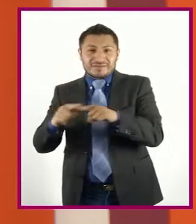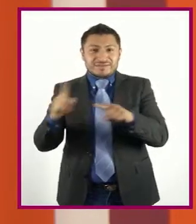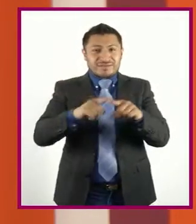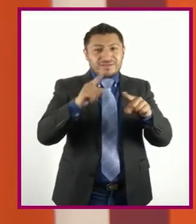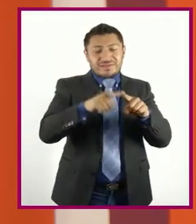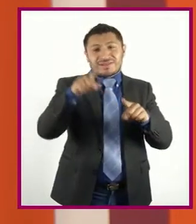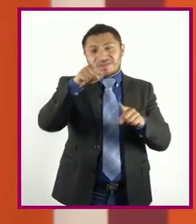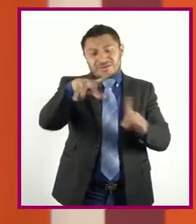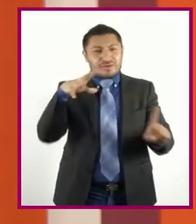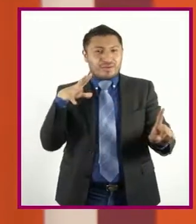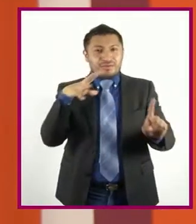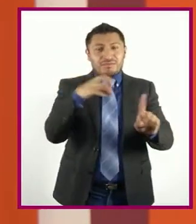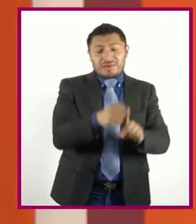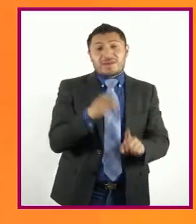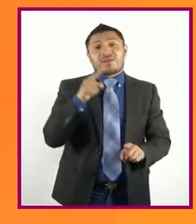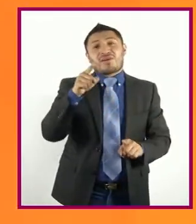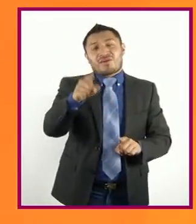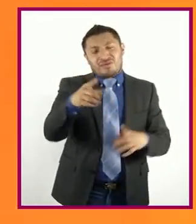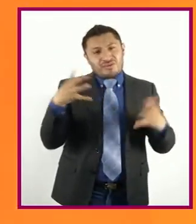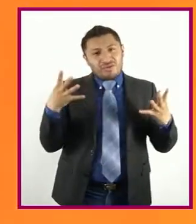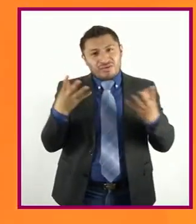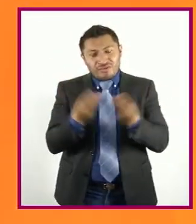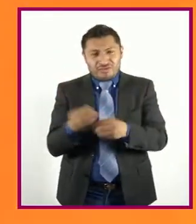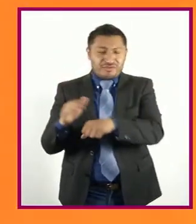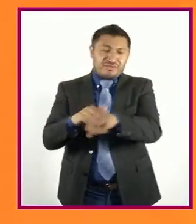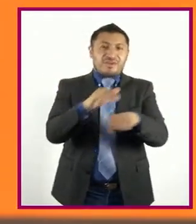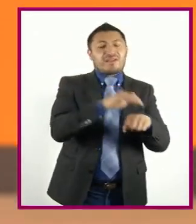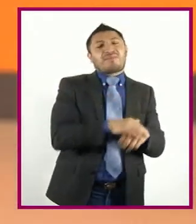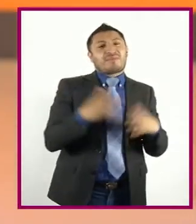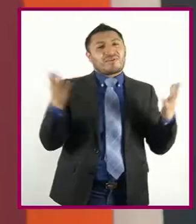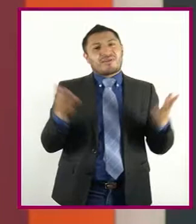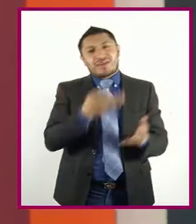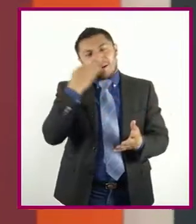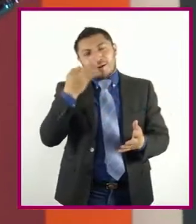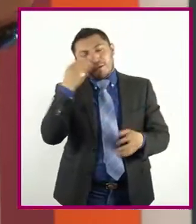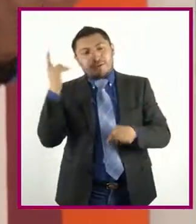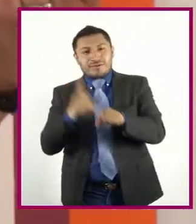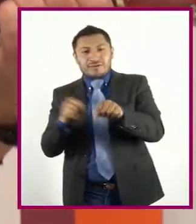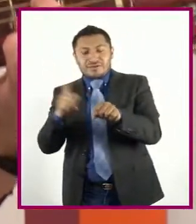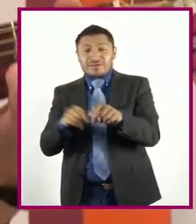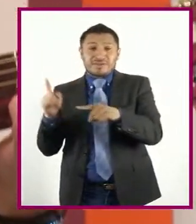ás Formando flores De colores